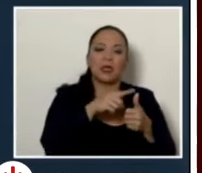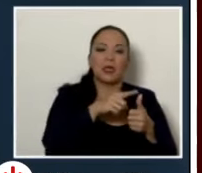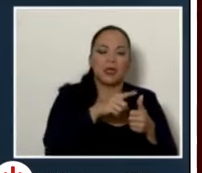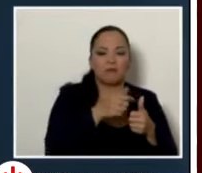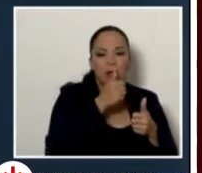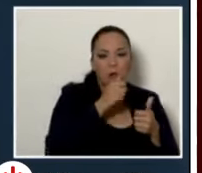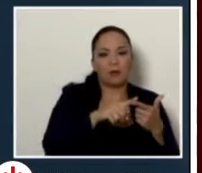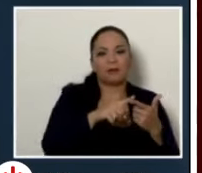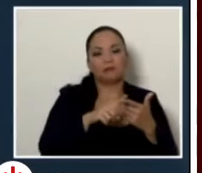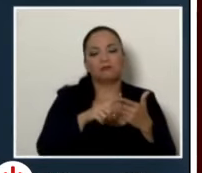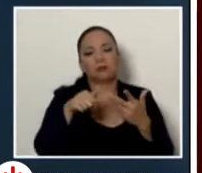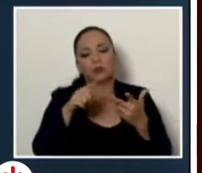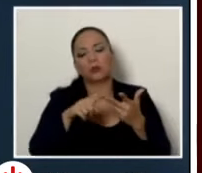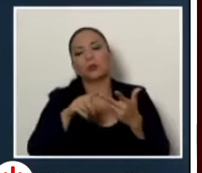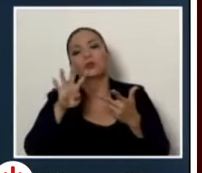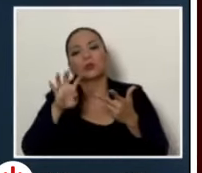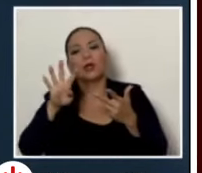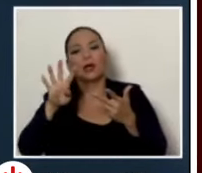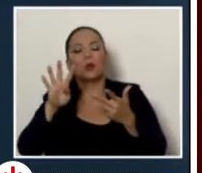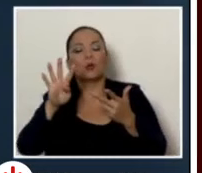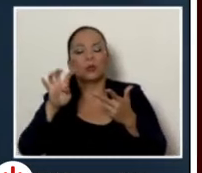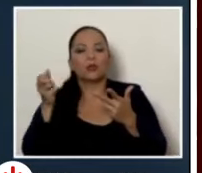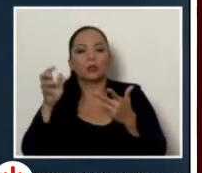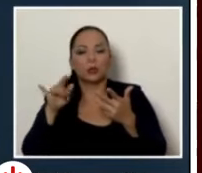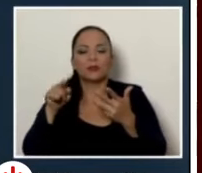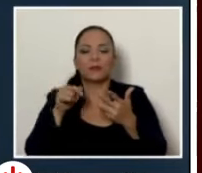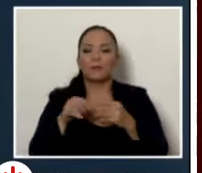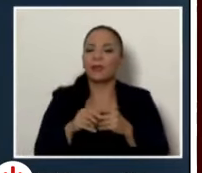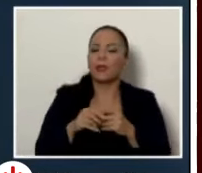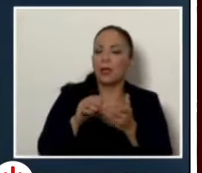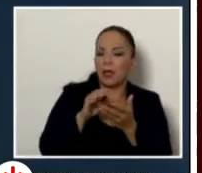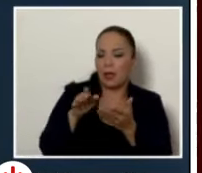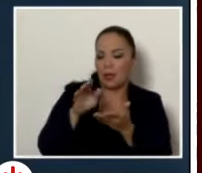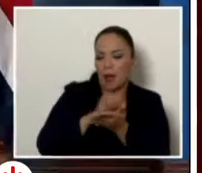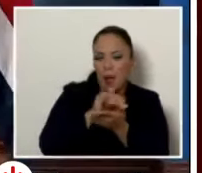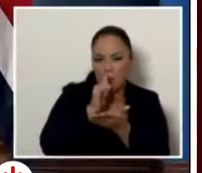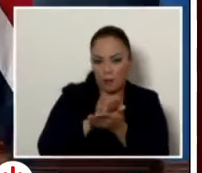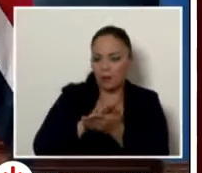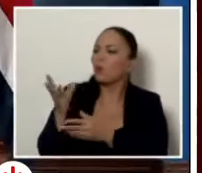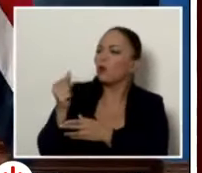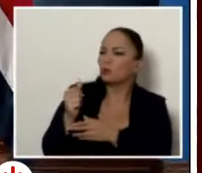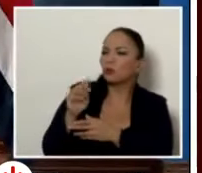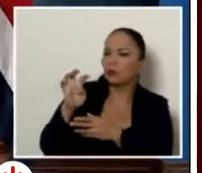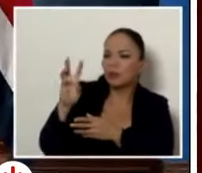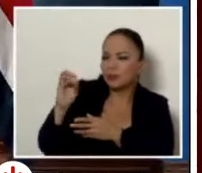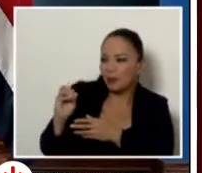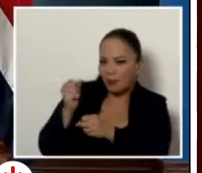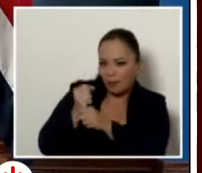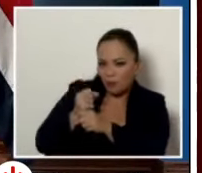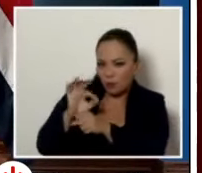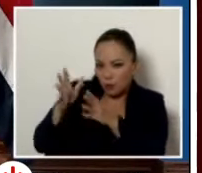414 4600 empleados don Alejandro sí señor ok un llamado